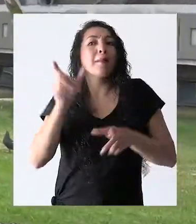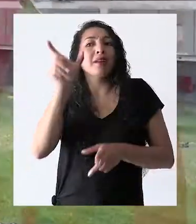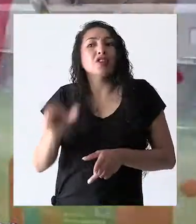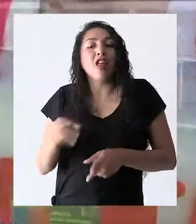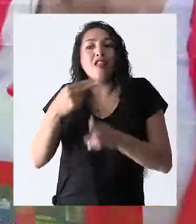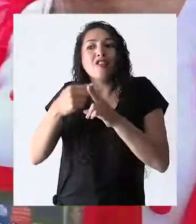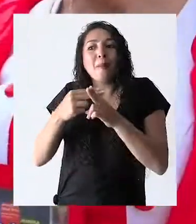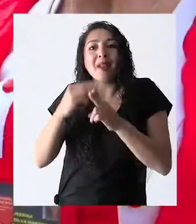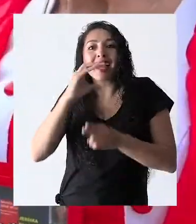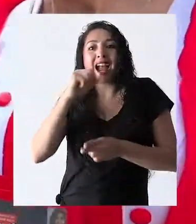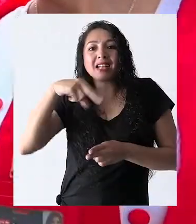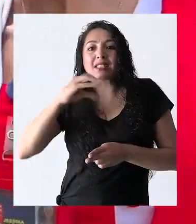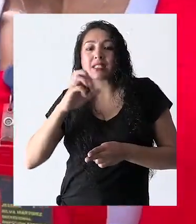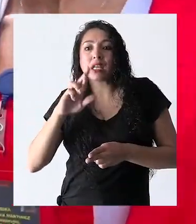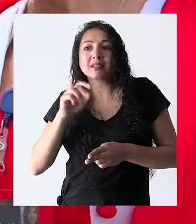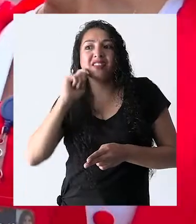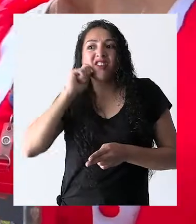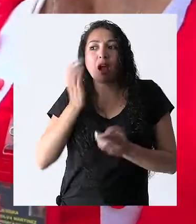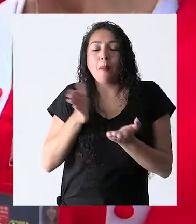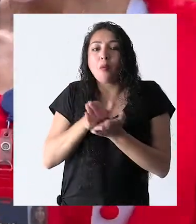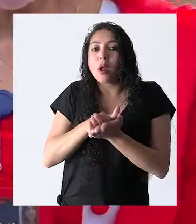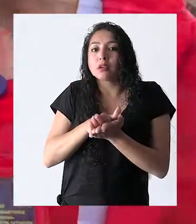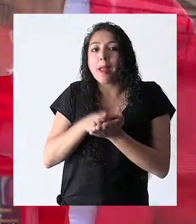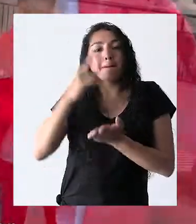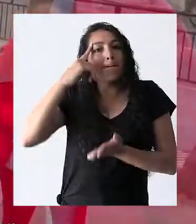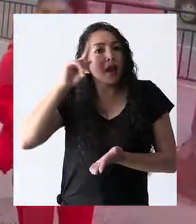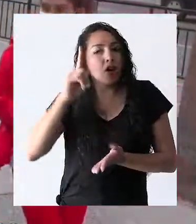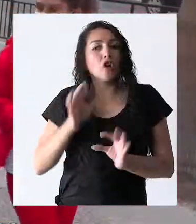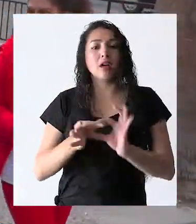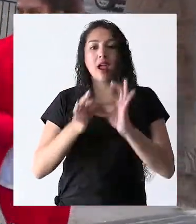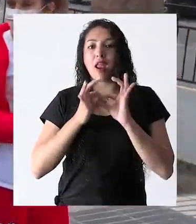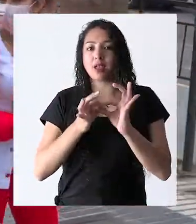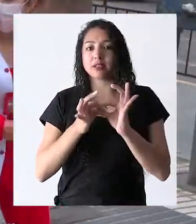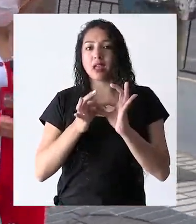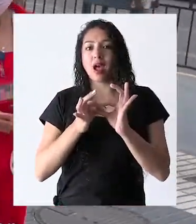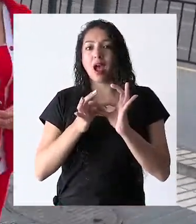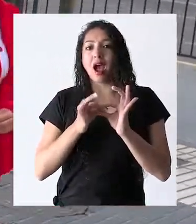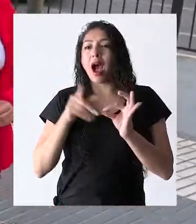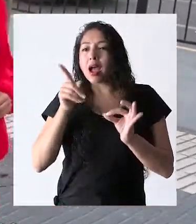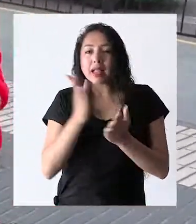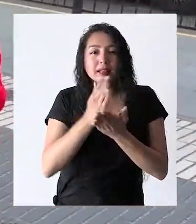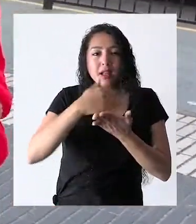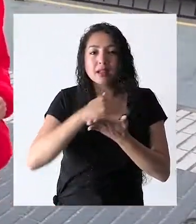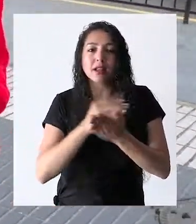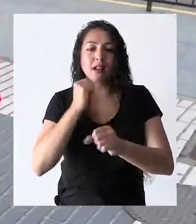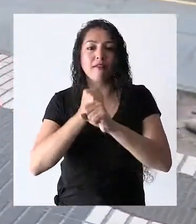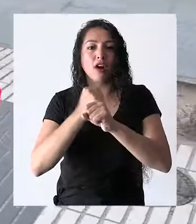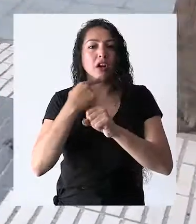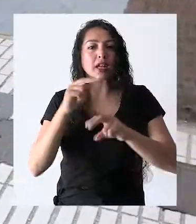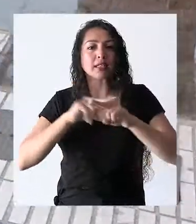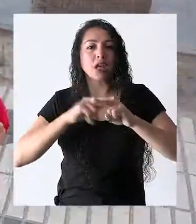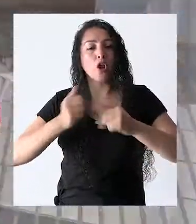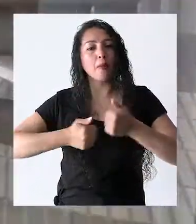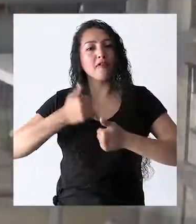el nombre cáncer es señal, cierto, de muerte. Pero gracias a la estrategia y al trabajo